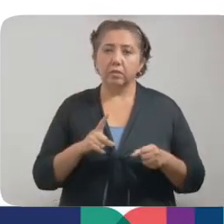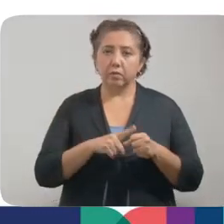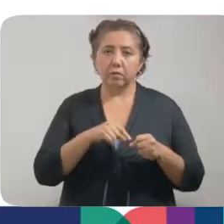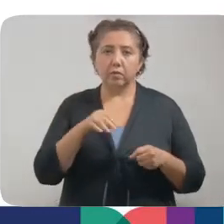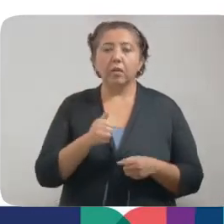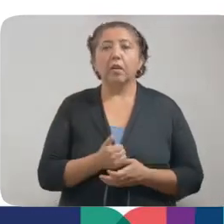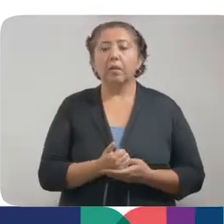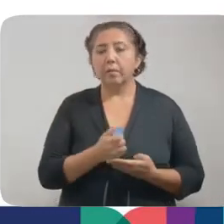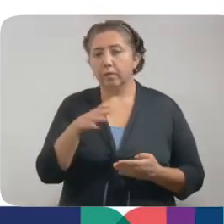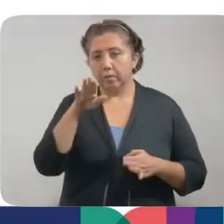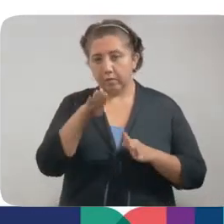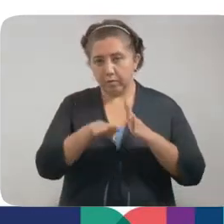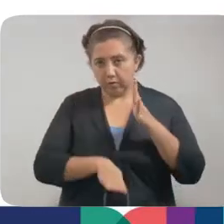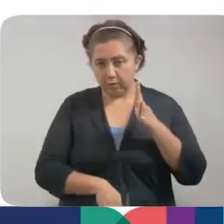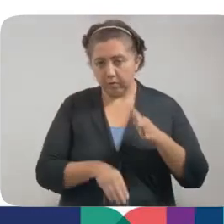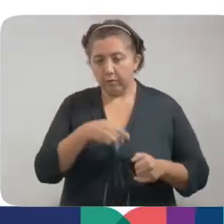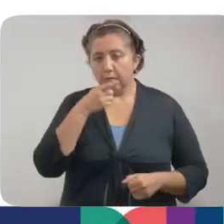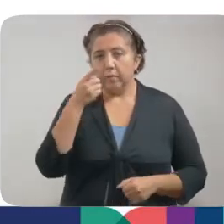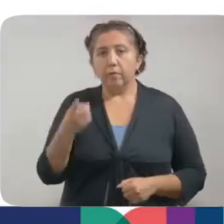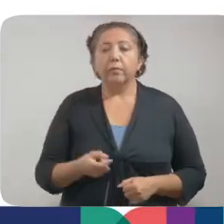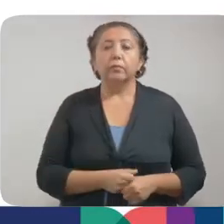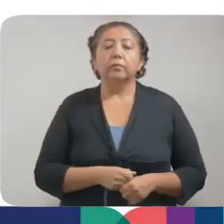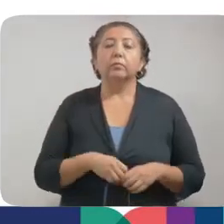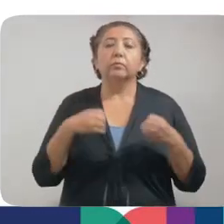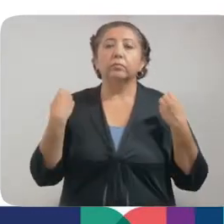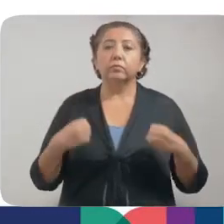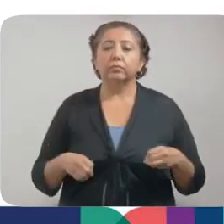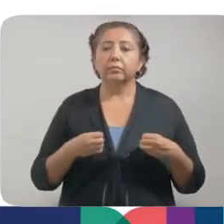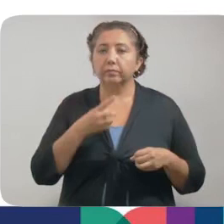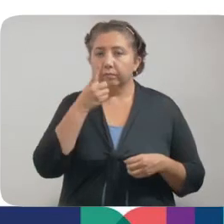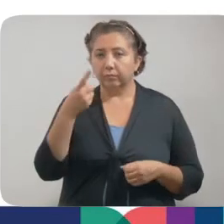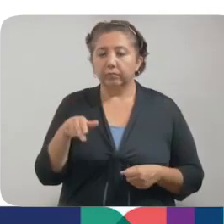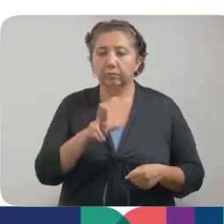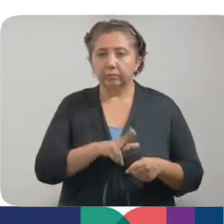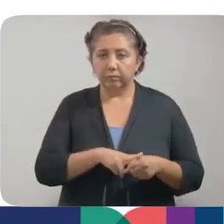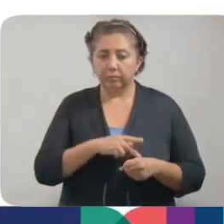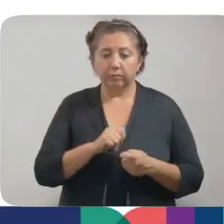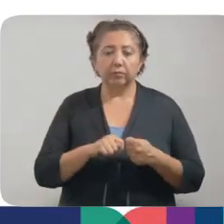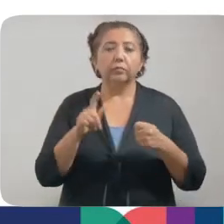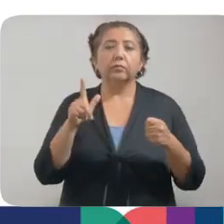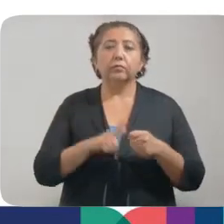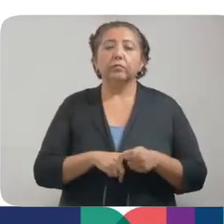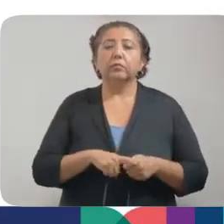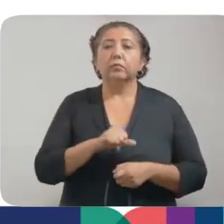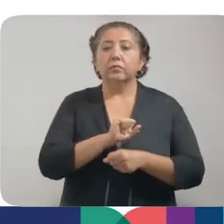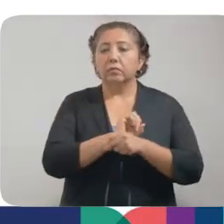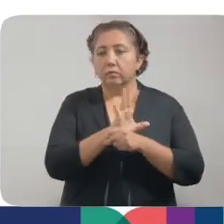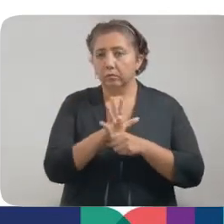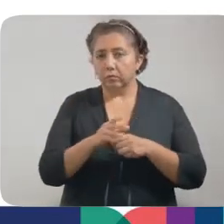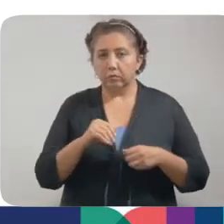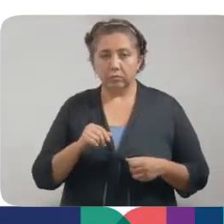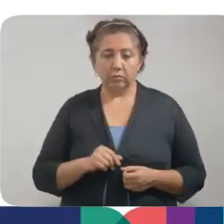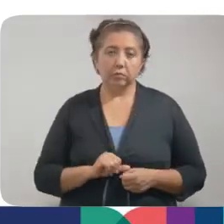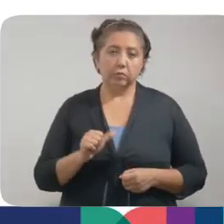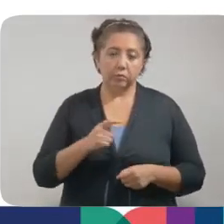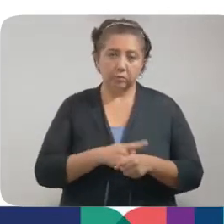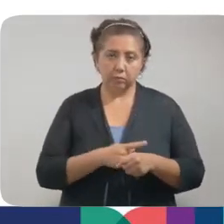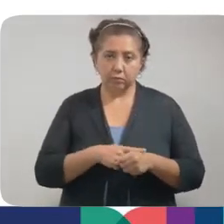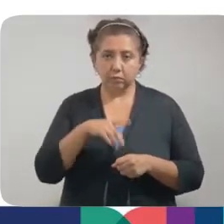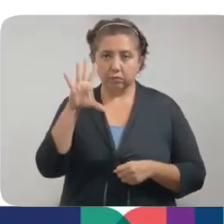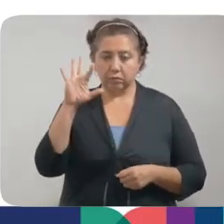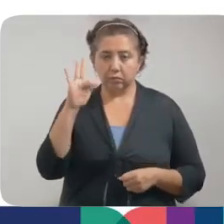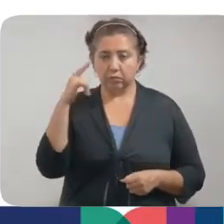color amarillo y en descenso. El porcentaje de ocupación de camas de hospitalización total COVID y no COVID es del